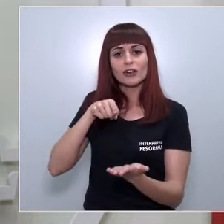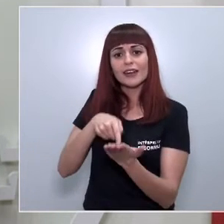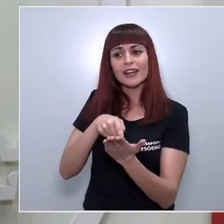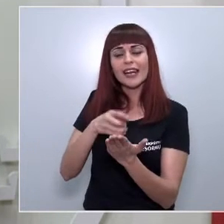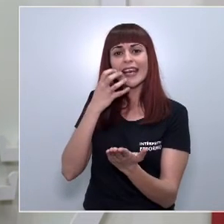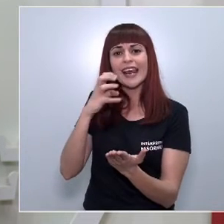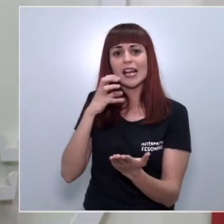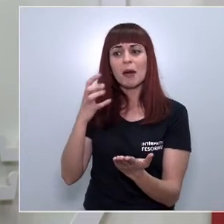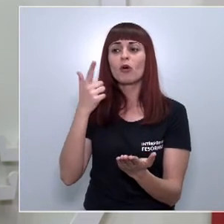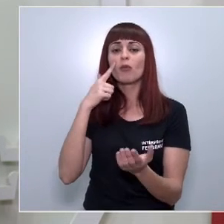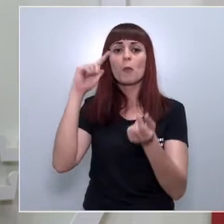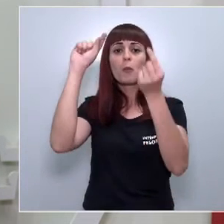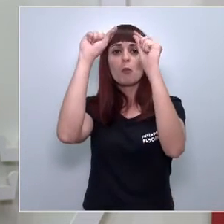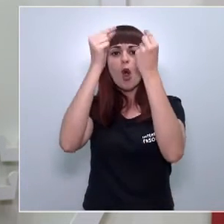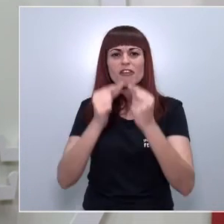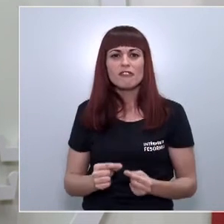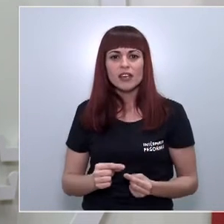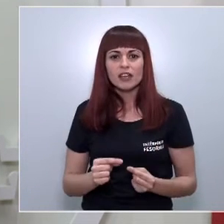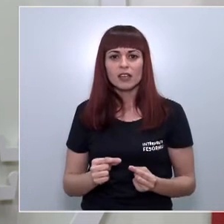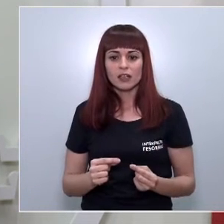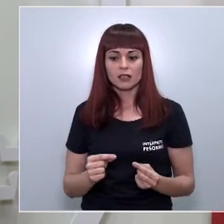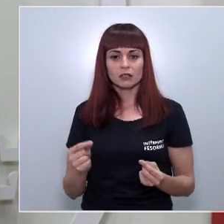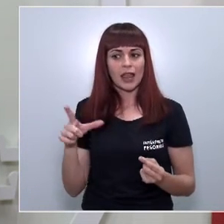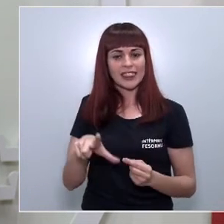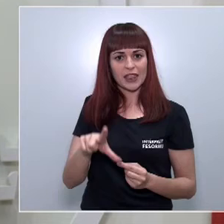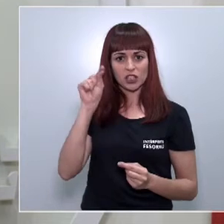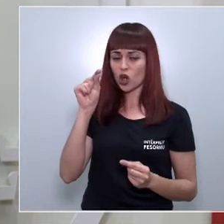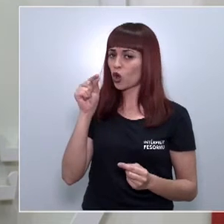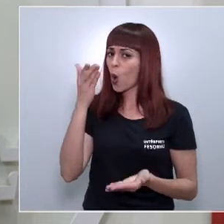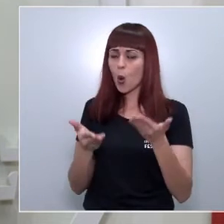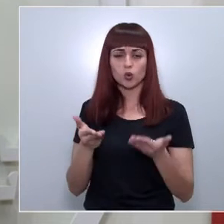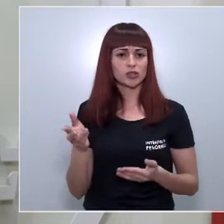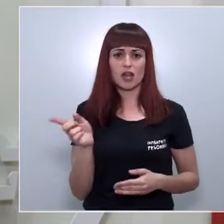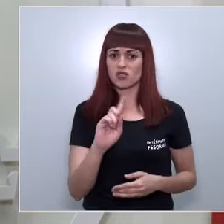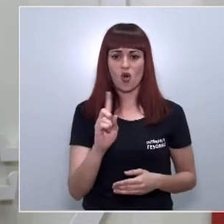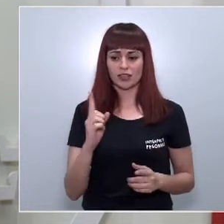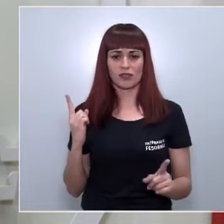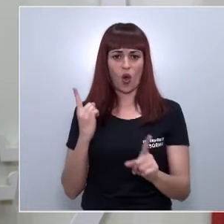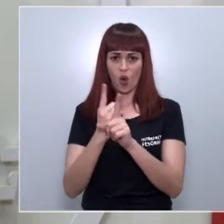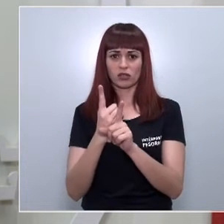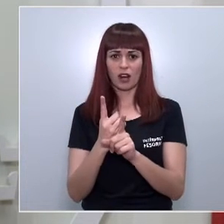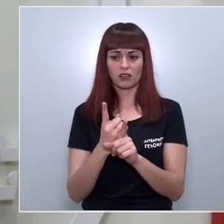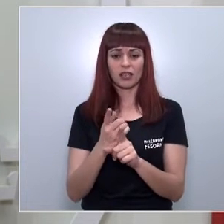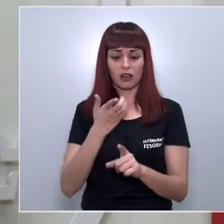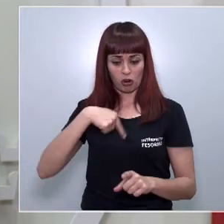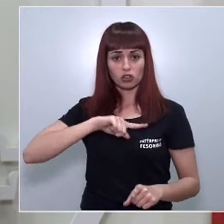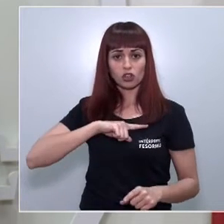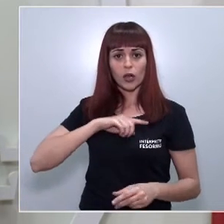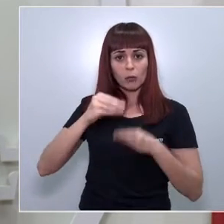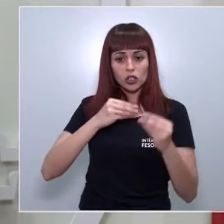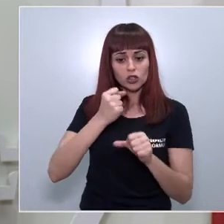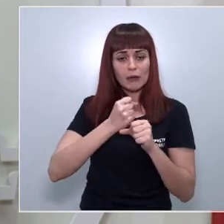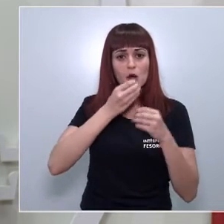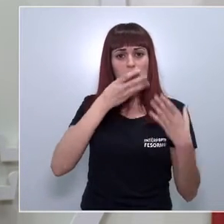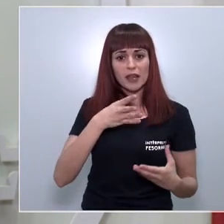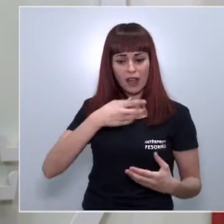que se modifique una decisión arbitraria e injusta y que castiga a quienes hicimos bien nuestro